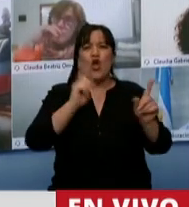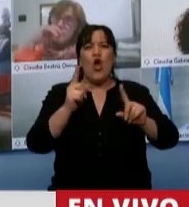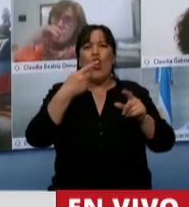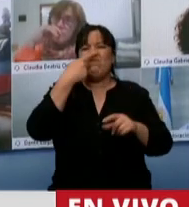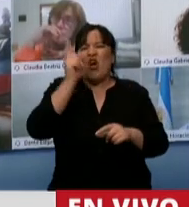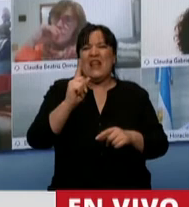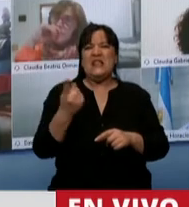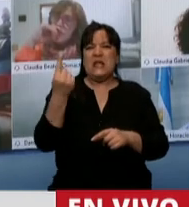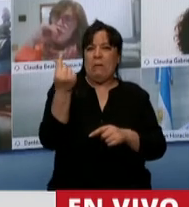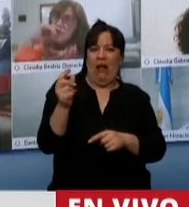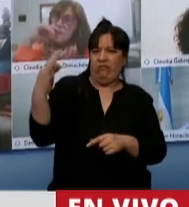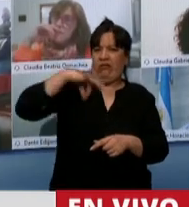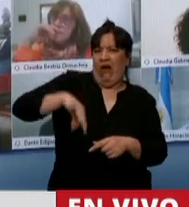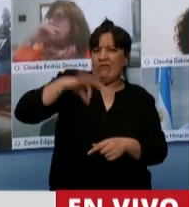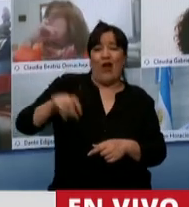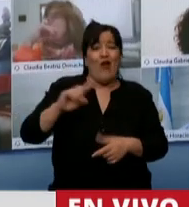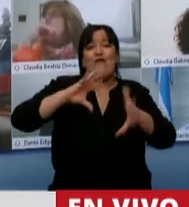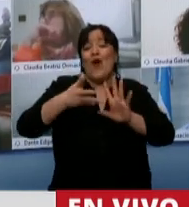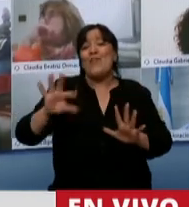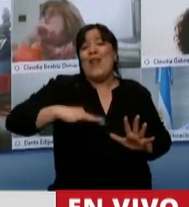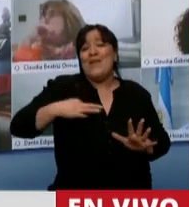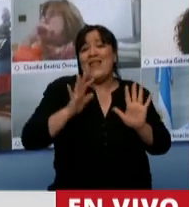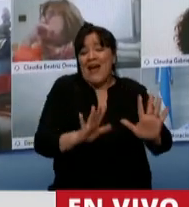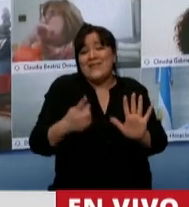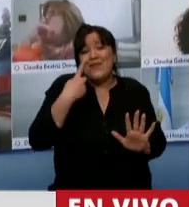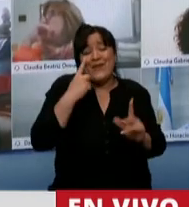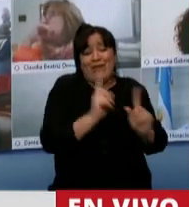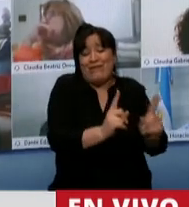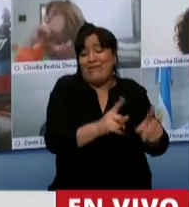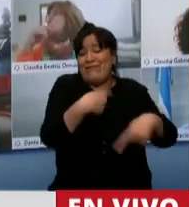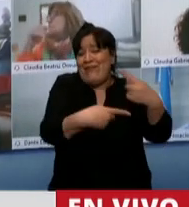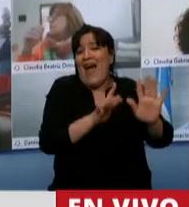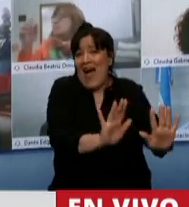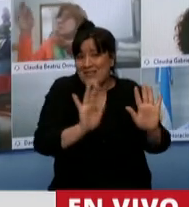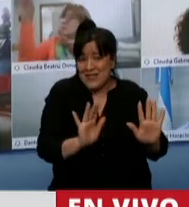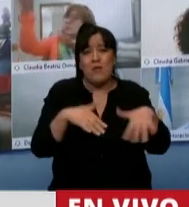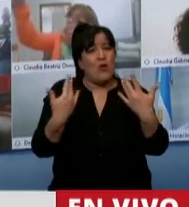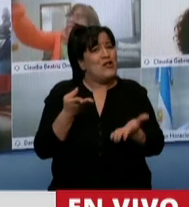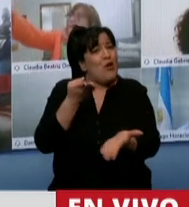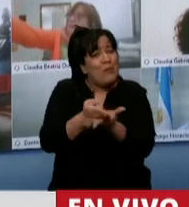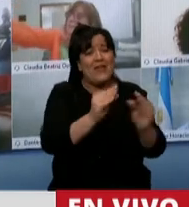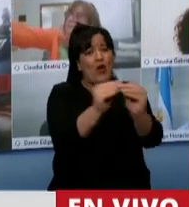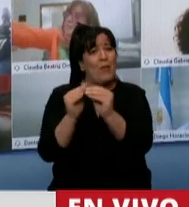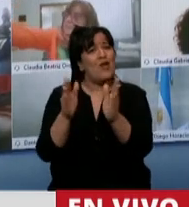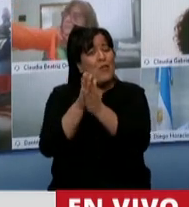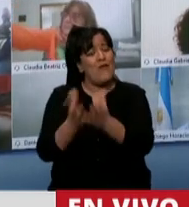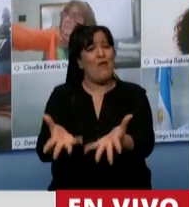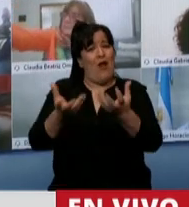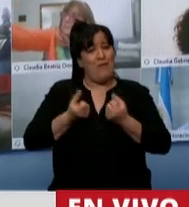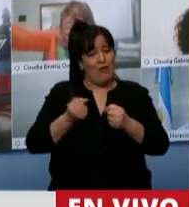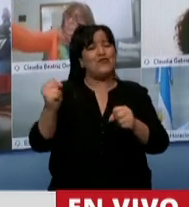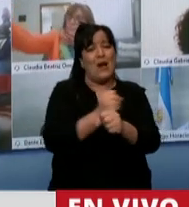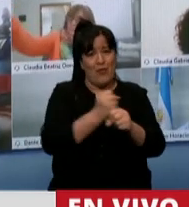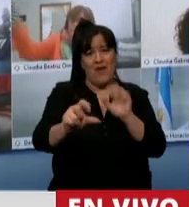rentabilidad, lo hacen como una forma de vida porque es una actividad virtuosa. Por eso les pido a mis colegas que nos acompañen con la